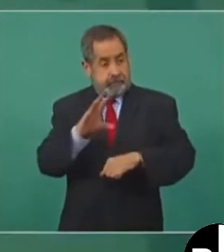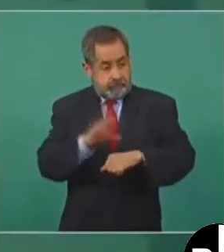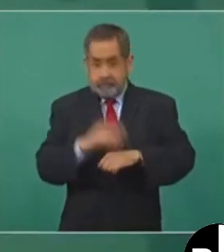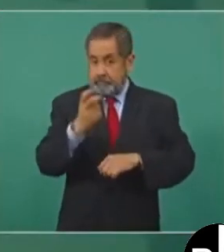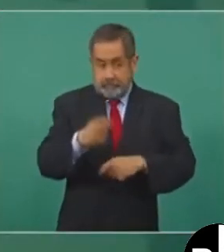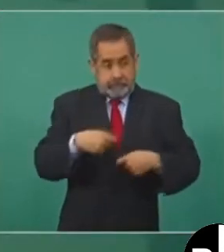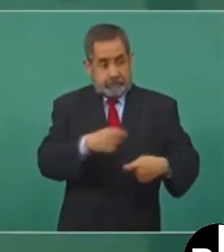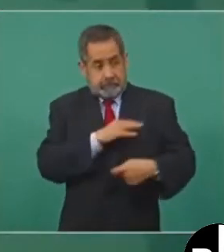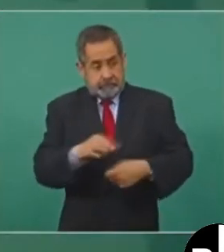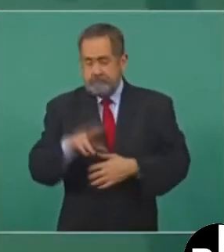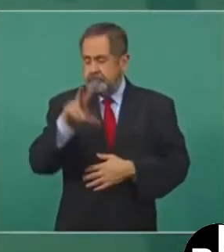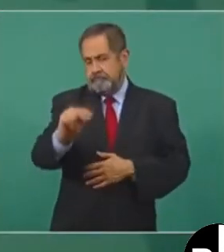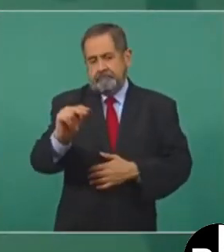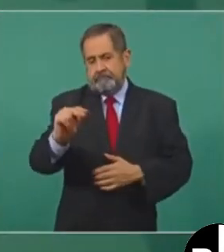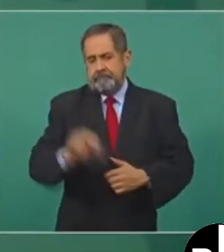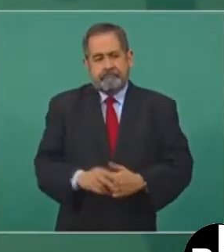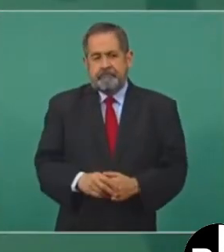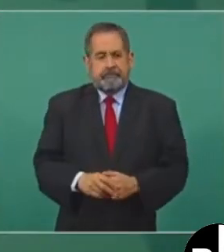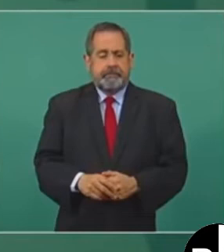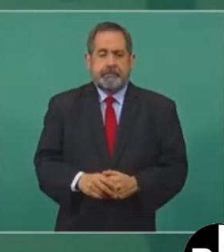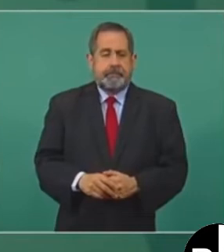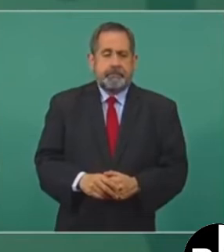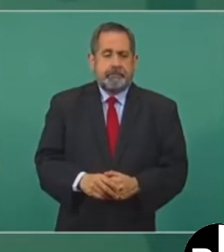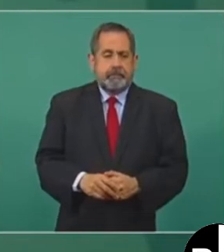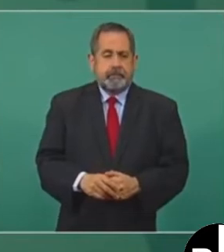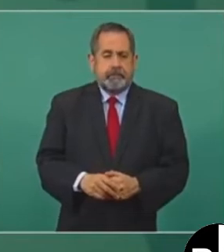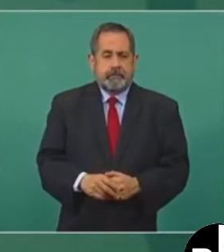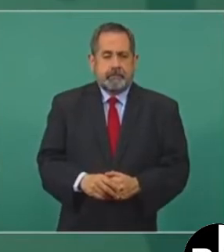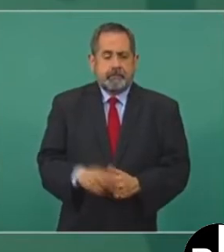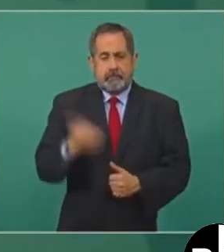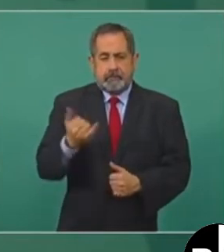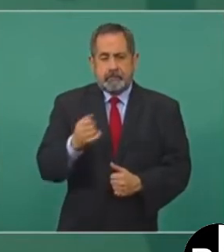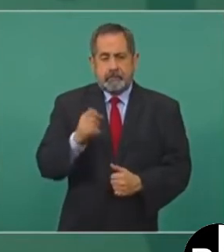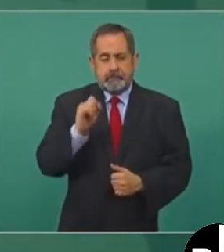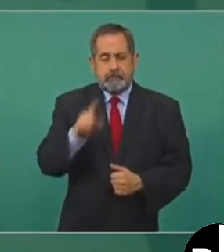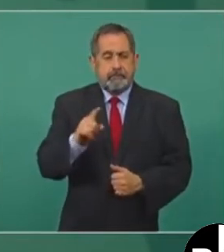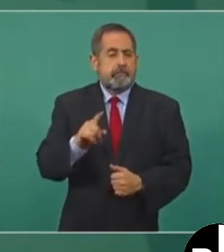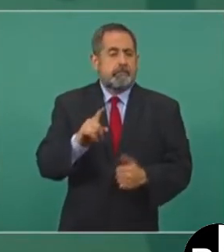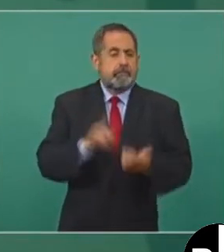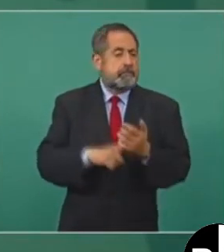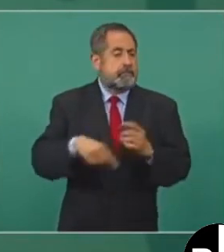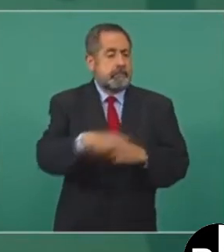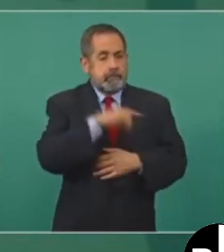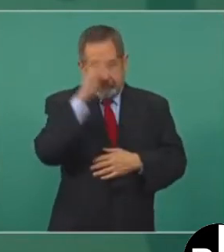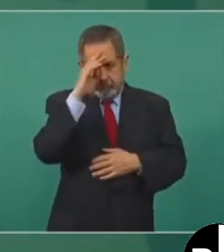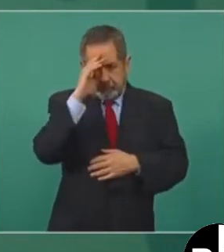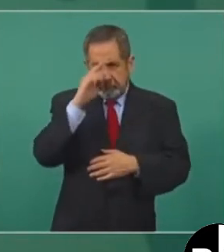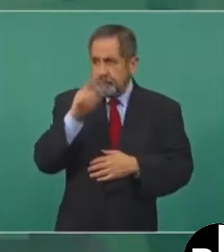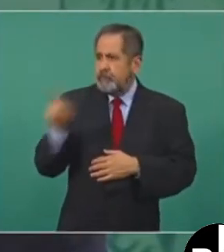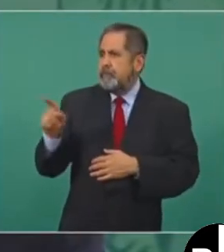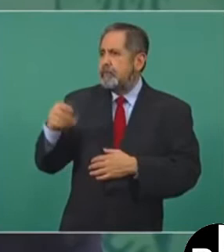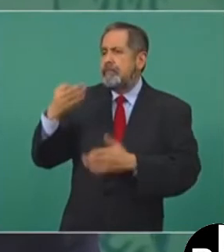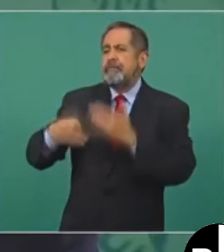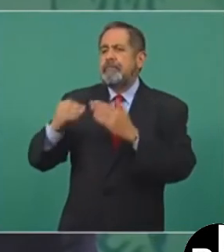y se equivocan pensando que ya nos vamos a ir.